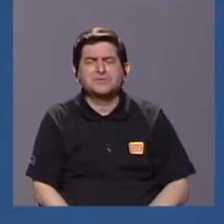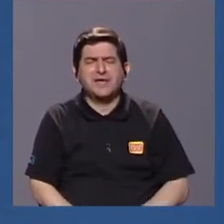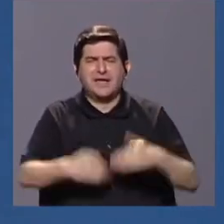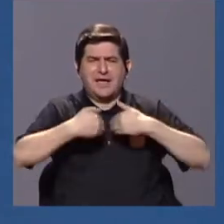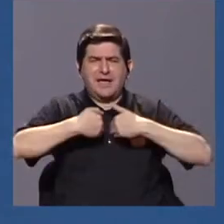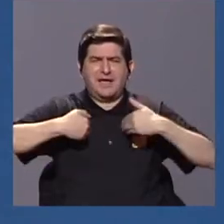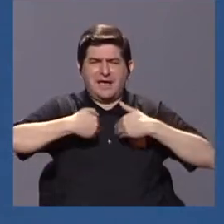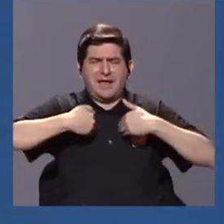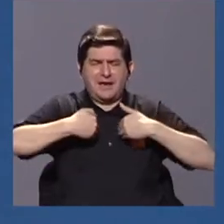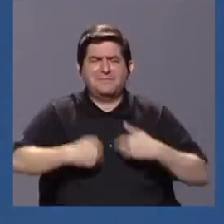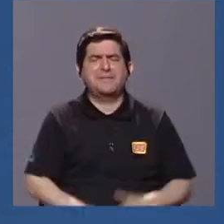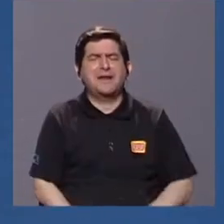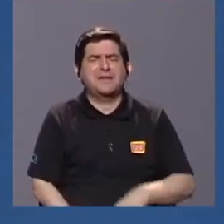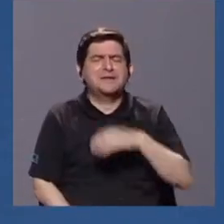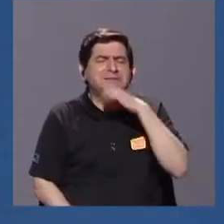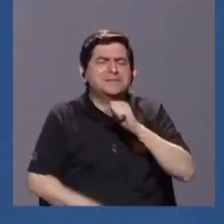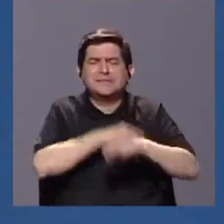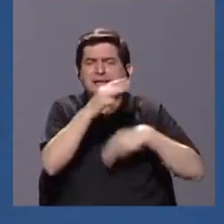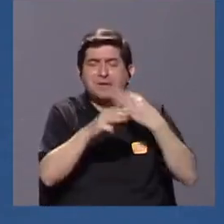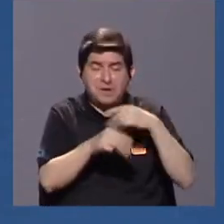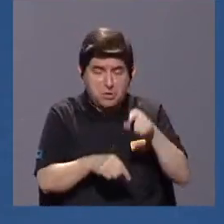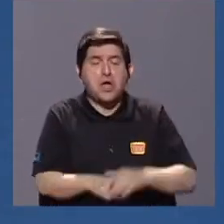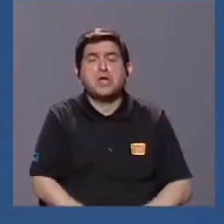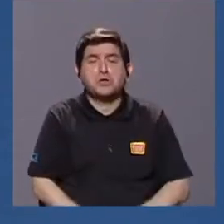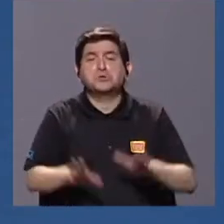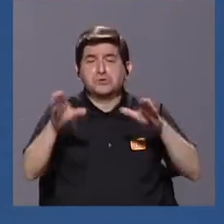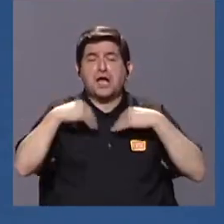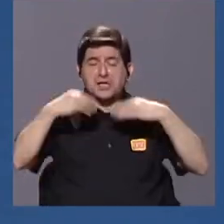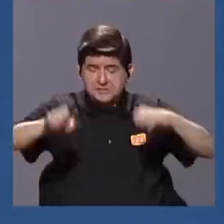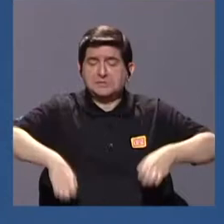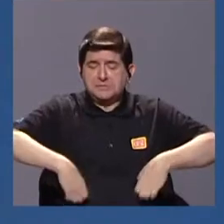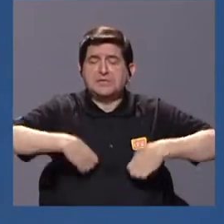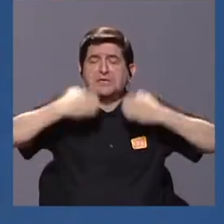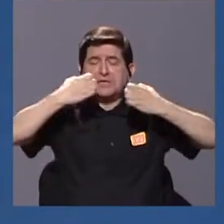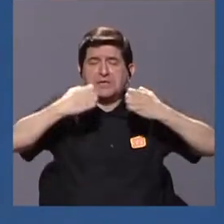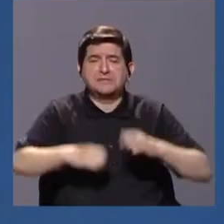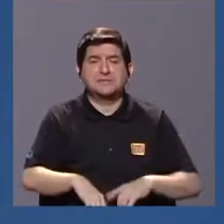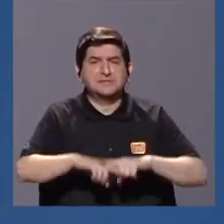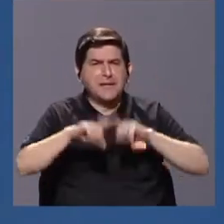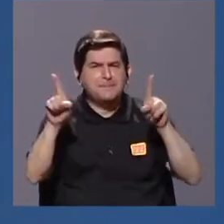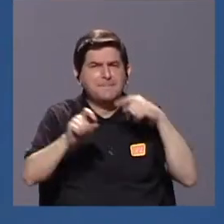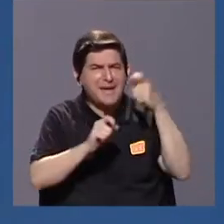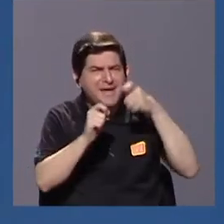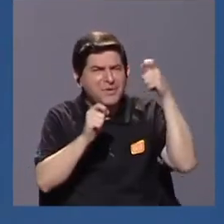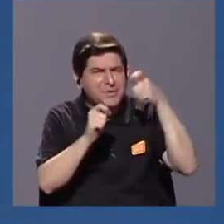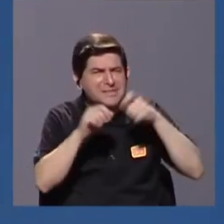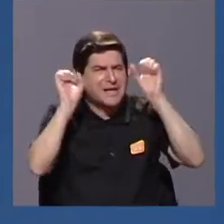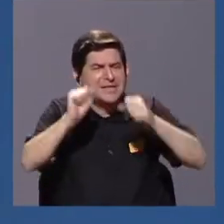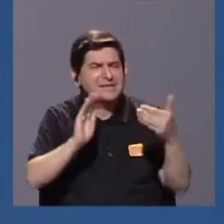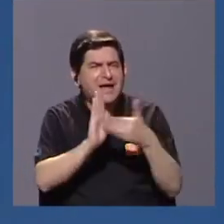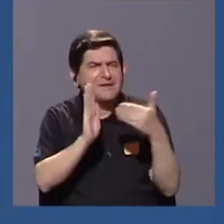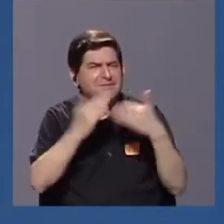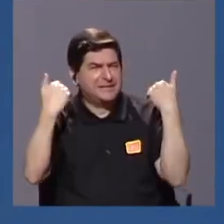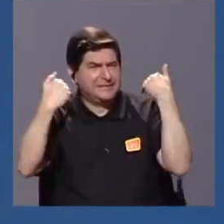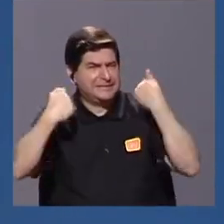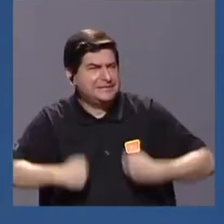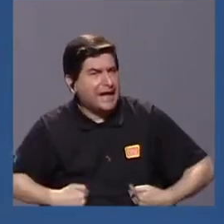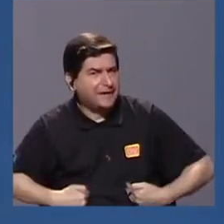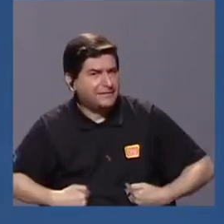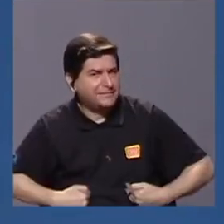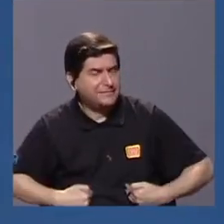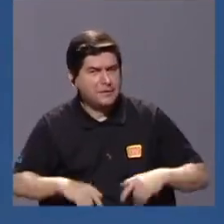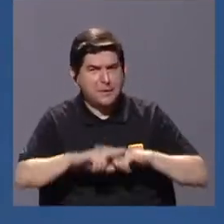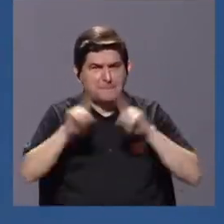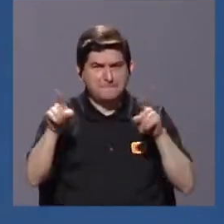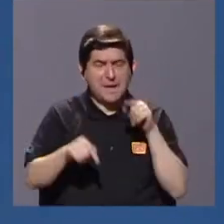ellos reconocen la presencia del parvovirus, sin embargo, parvovirus específicos que pueden afectar al humano. Sin embargo,